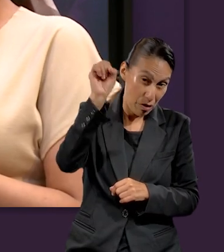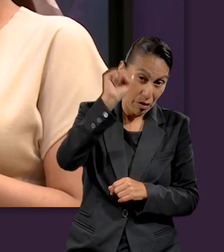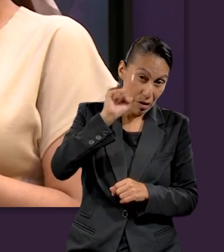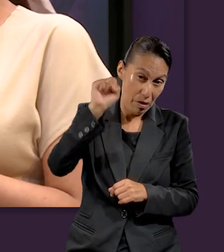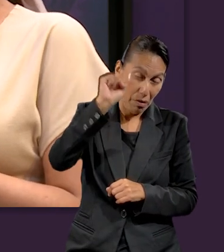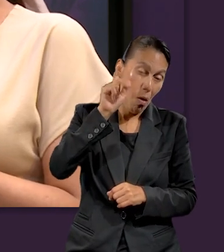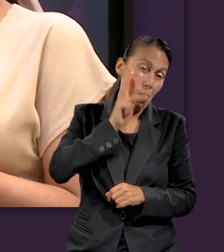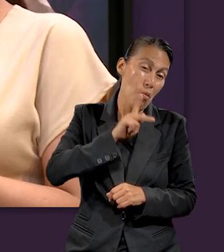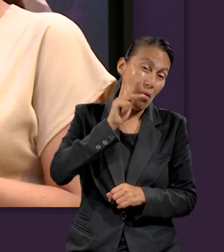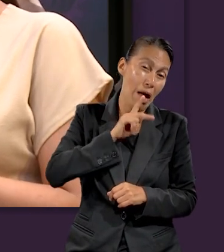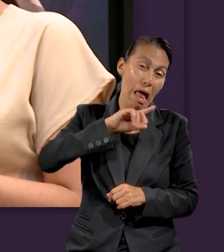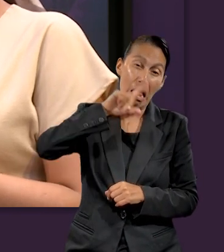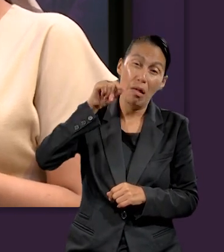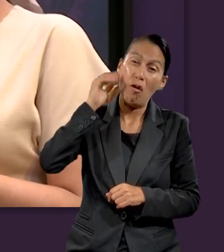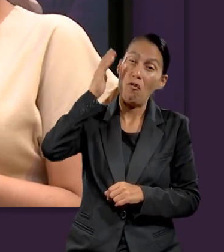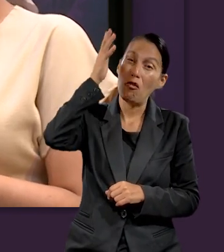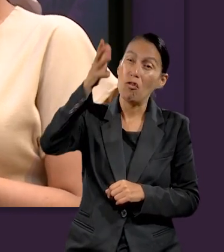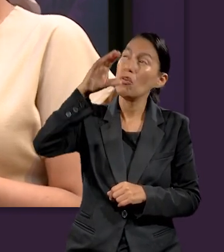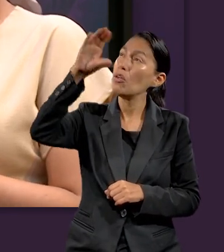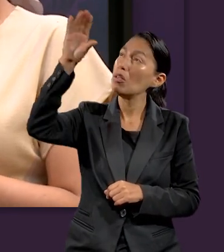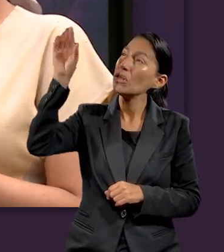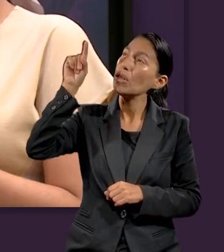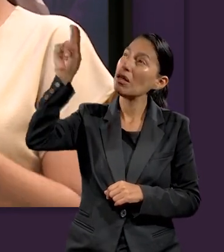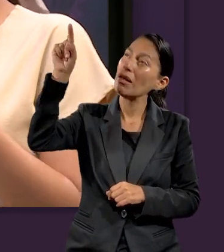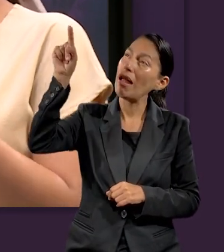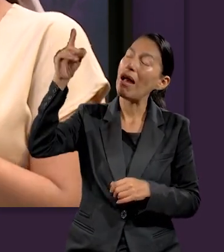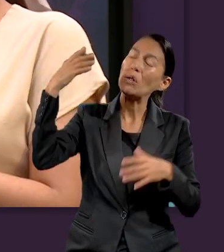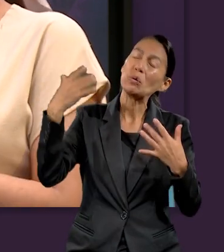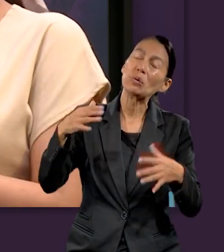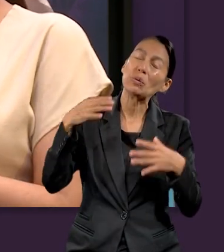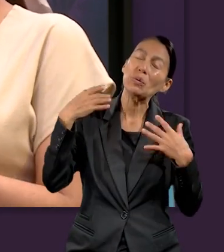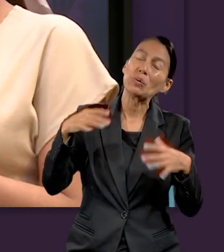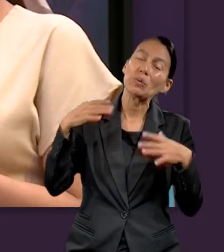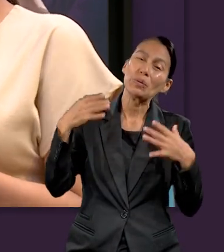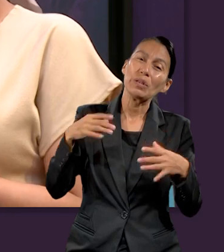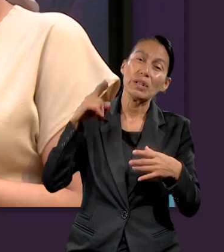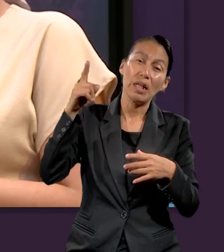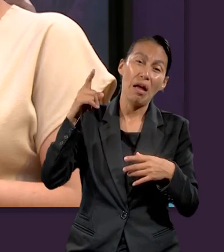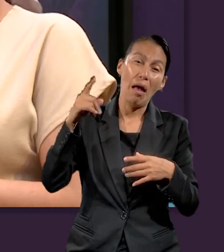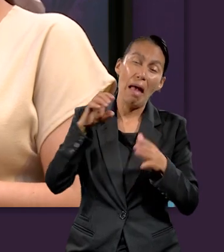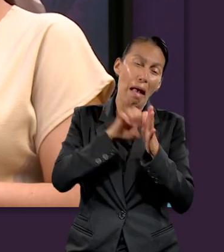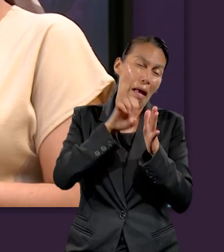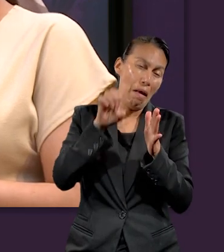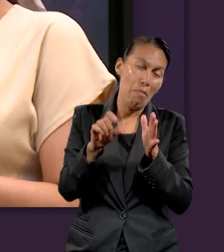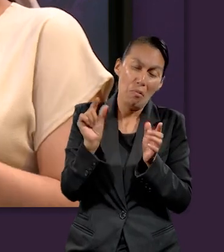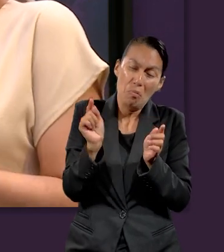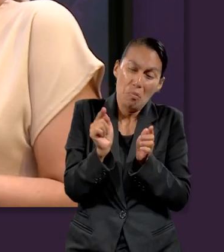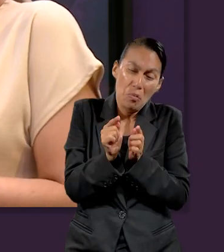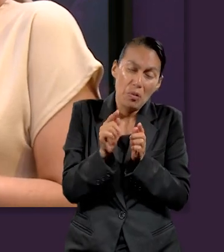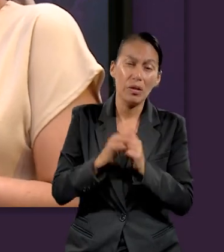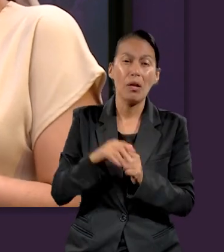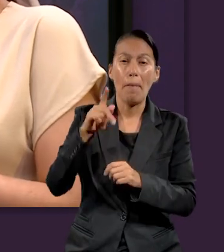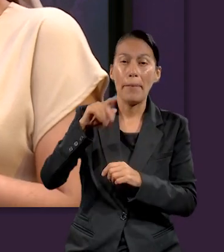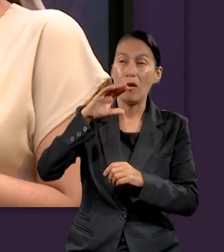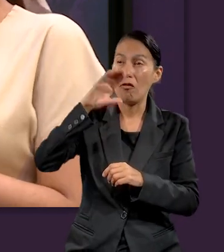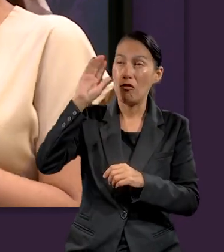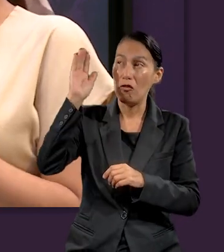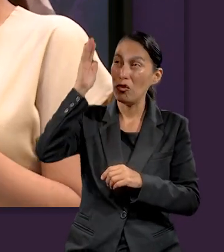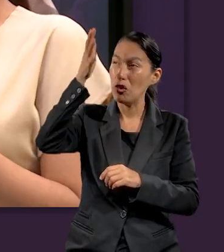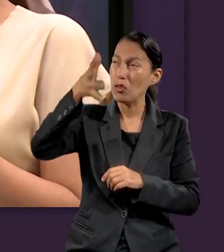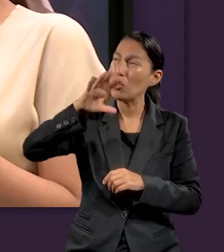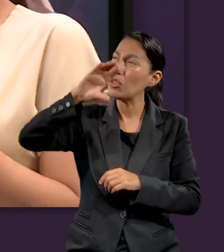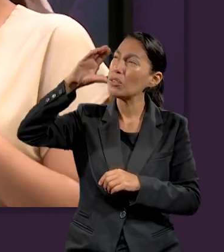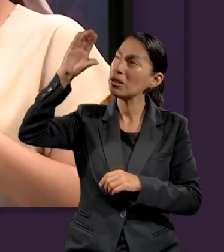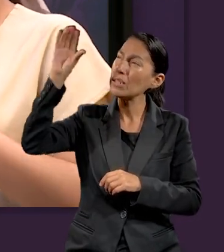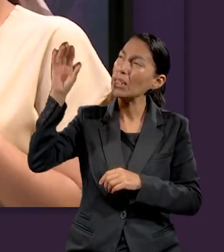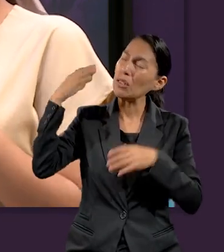el sábado es como una probadita de lo que nosotros vamos a estar en comunión con Dios en la patria celestial. Porque eso es lo que para mí es el sábado, ¿no? O